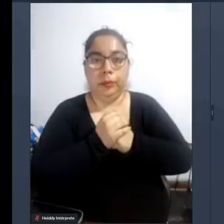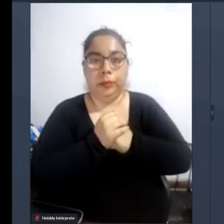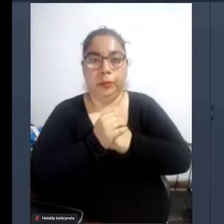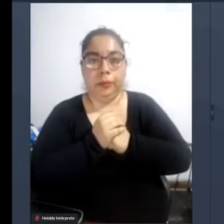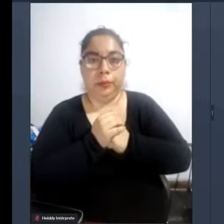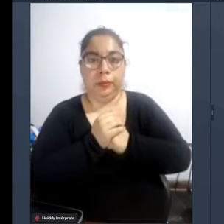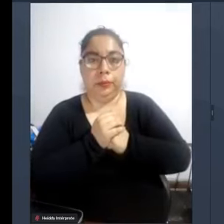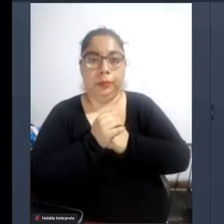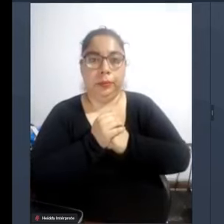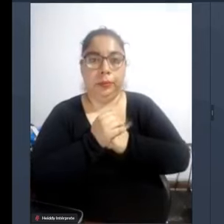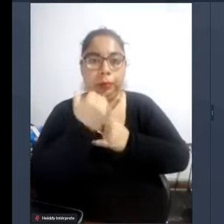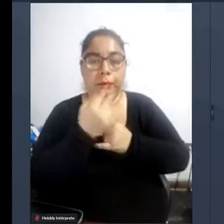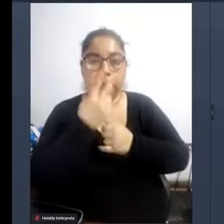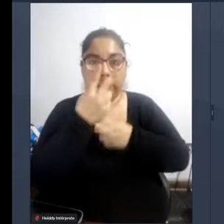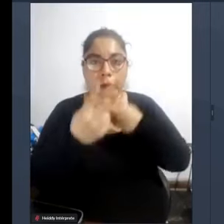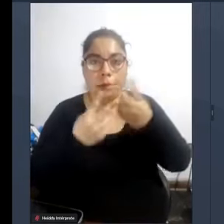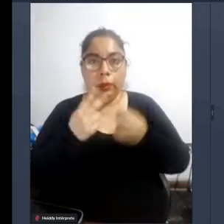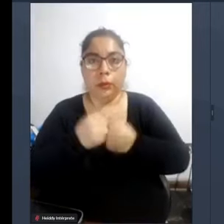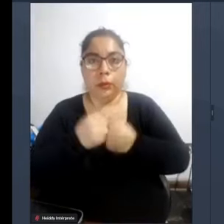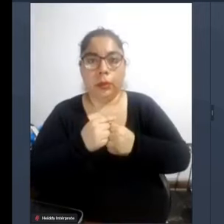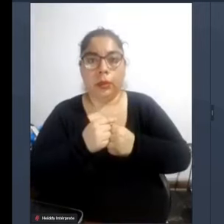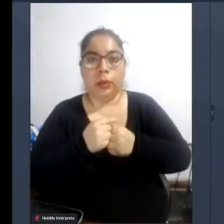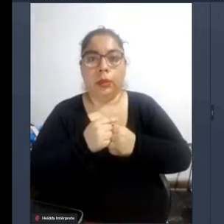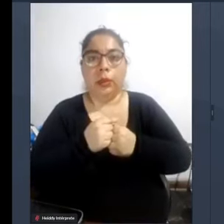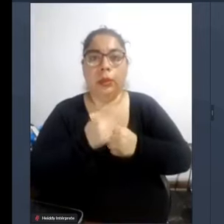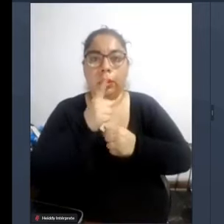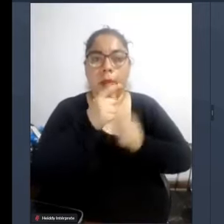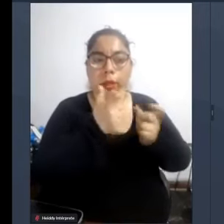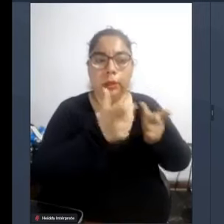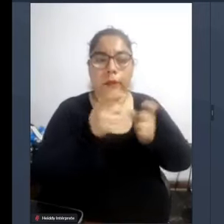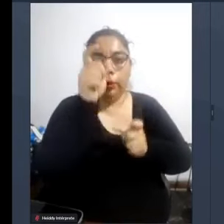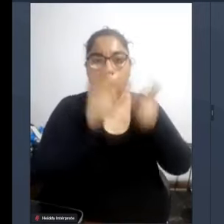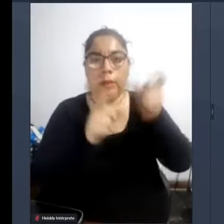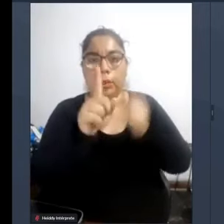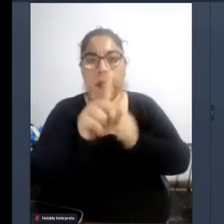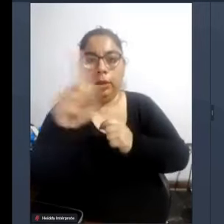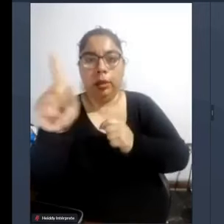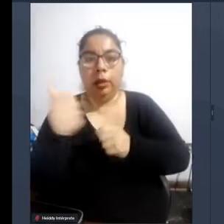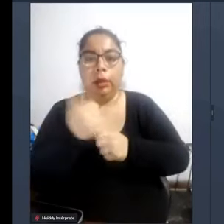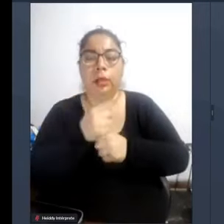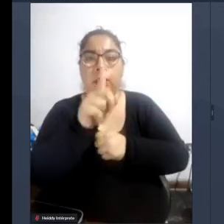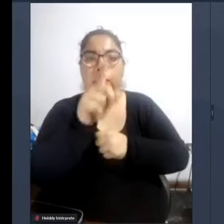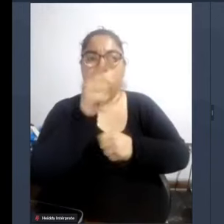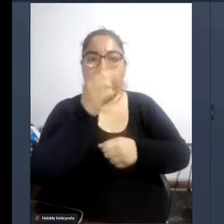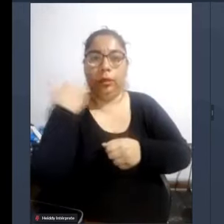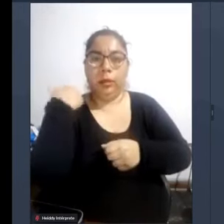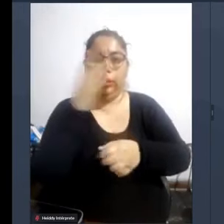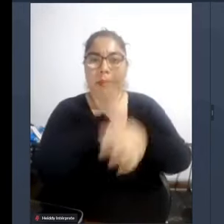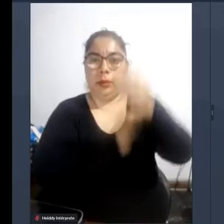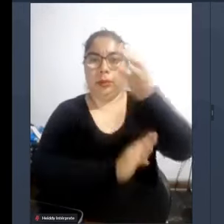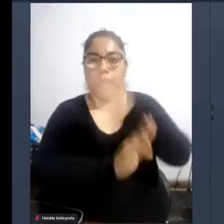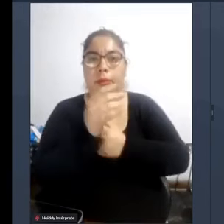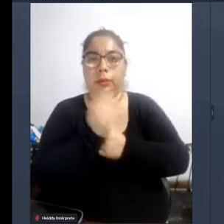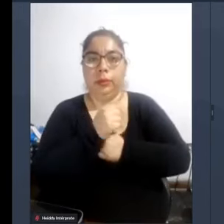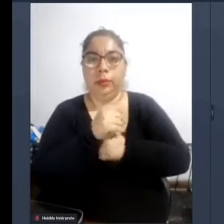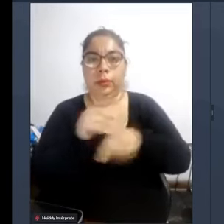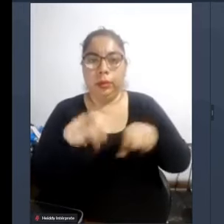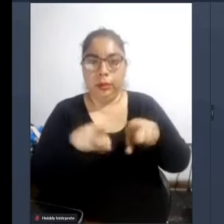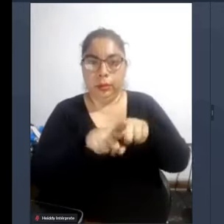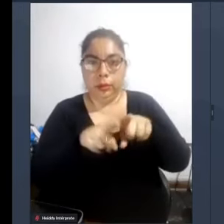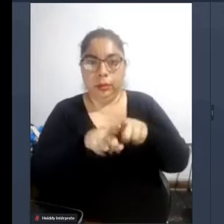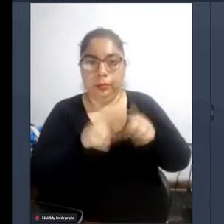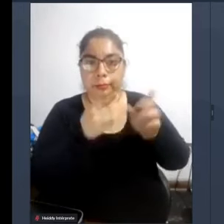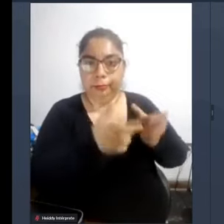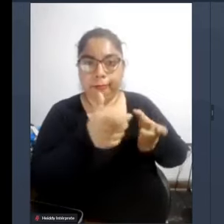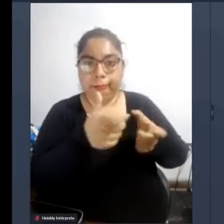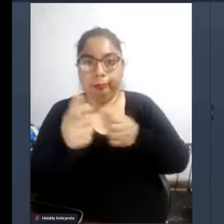eso deben hacerse evaluaciones sociales que identifiquen cada barrera de cada tipo de discapacidad así de rigurosos hay que ser porque si no